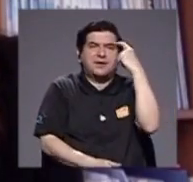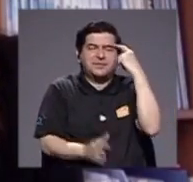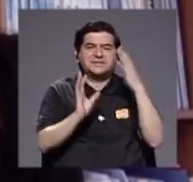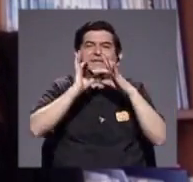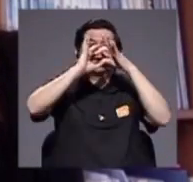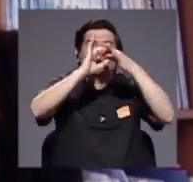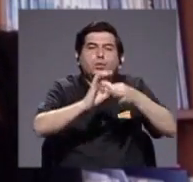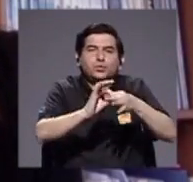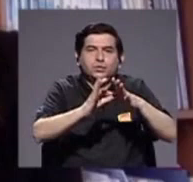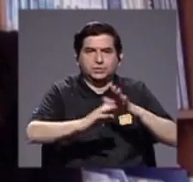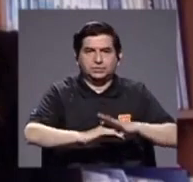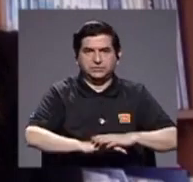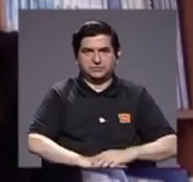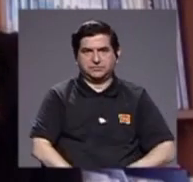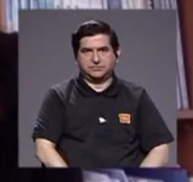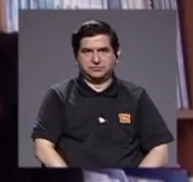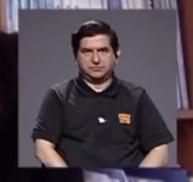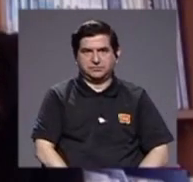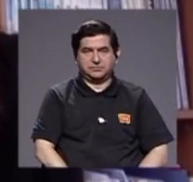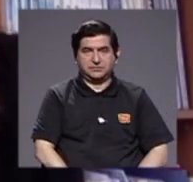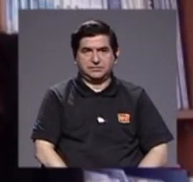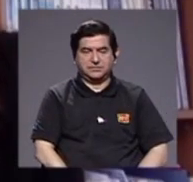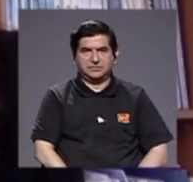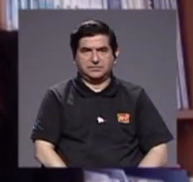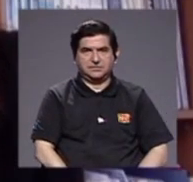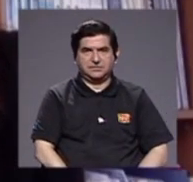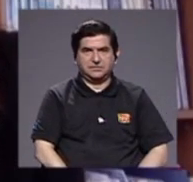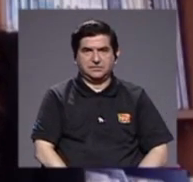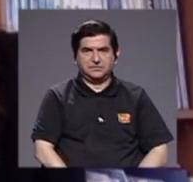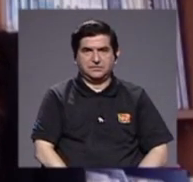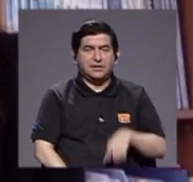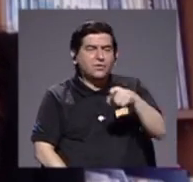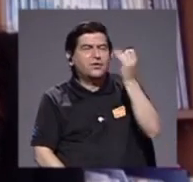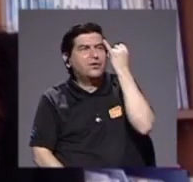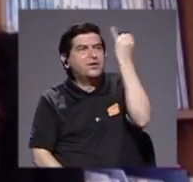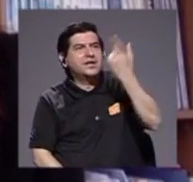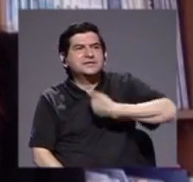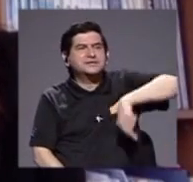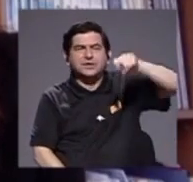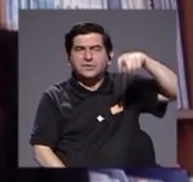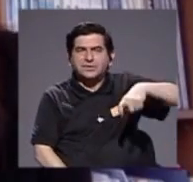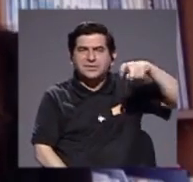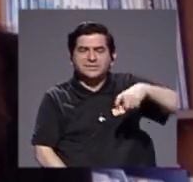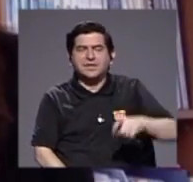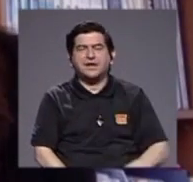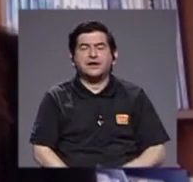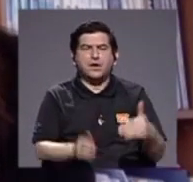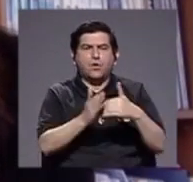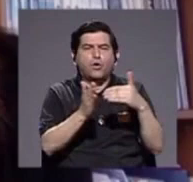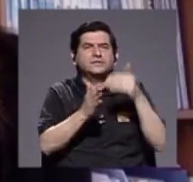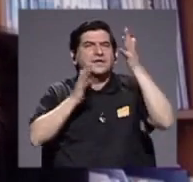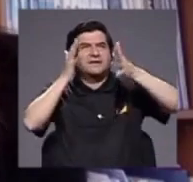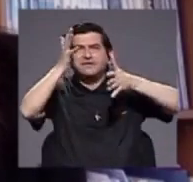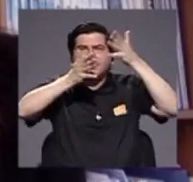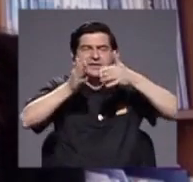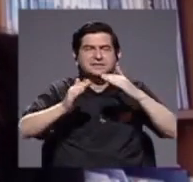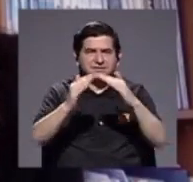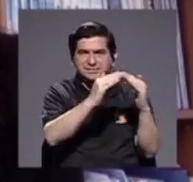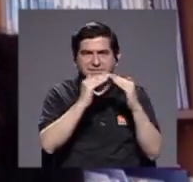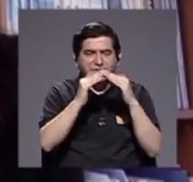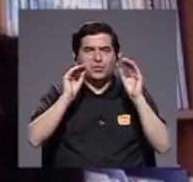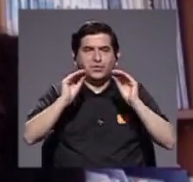juntos ¿verdad? y en este sentido nosotros necesitamos reinventar esa comunidad